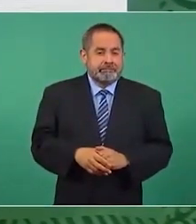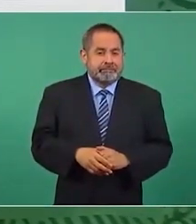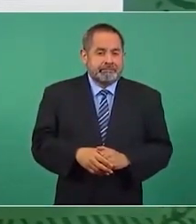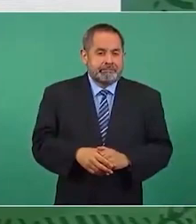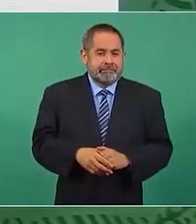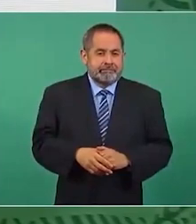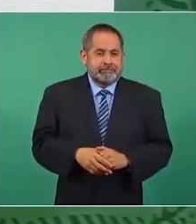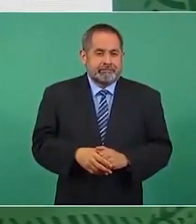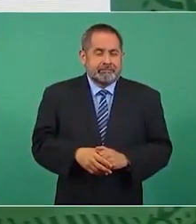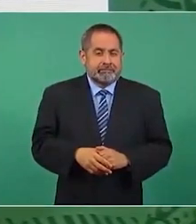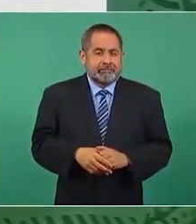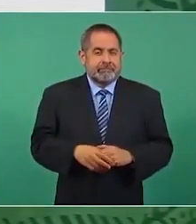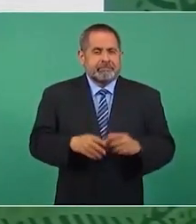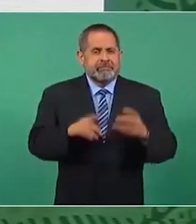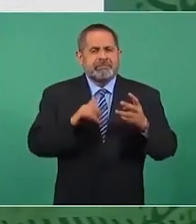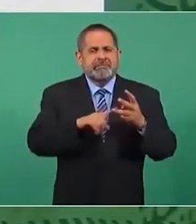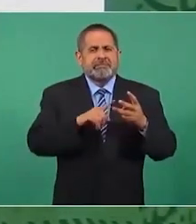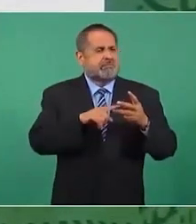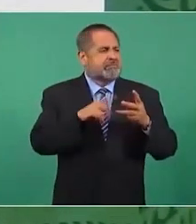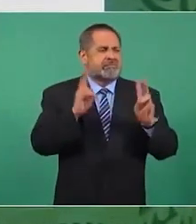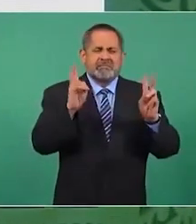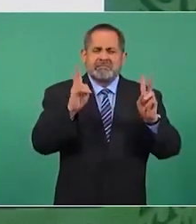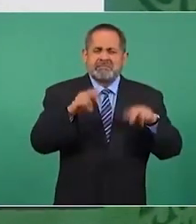la silla rota de quien es